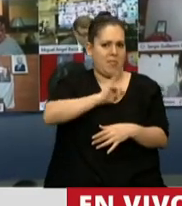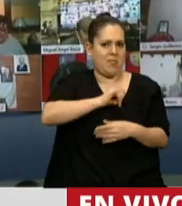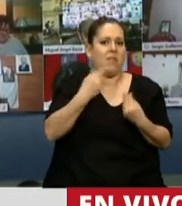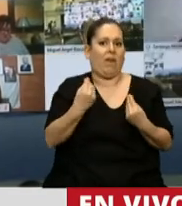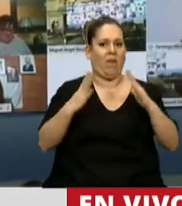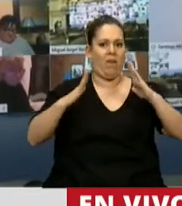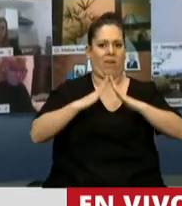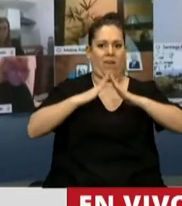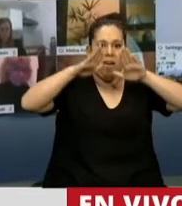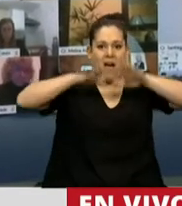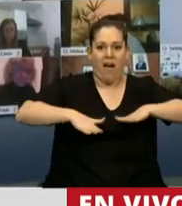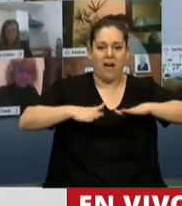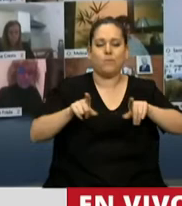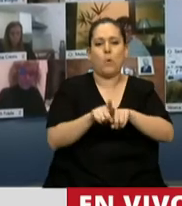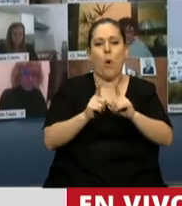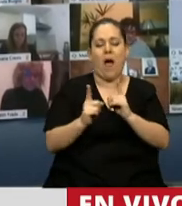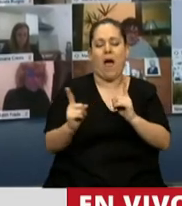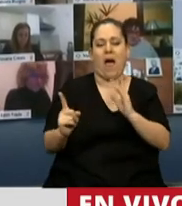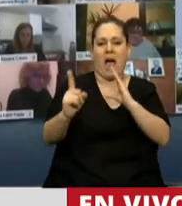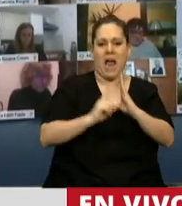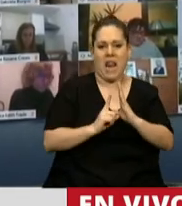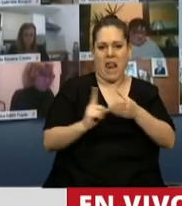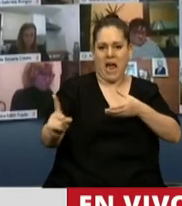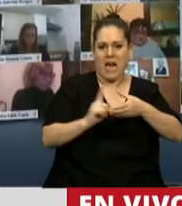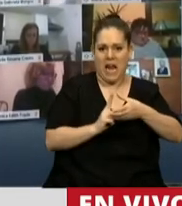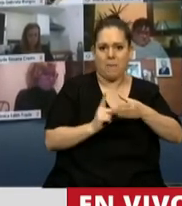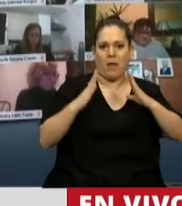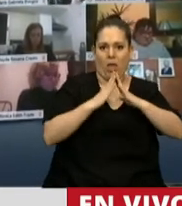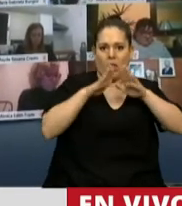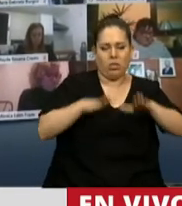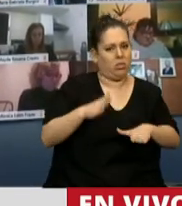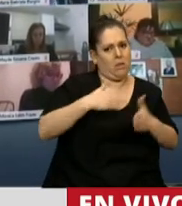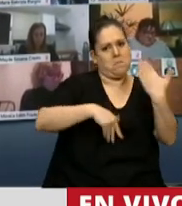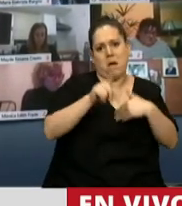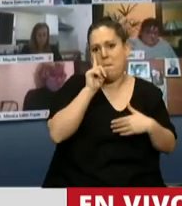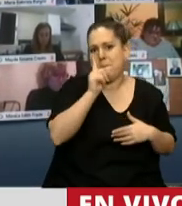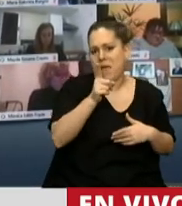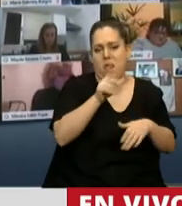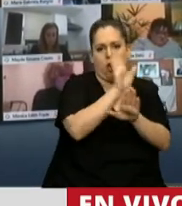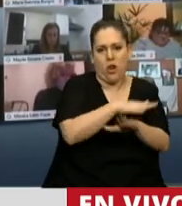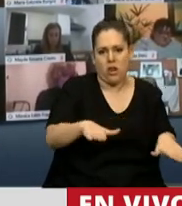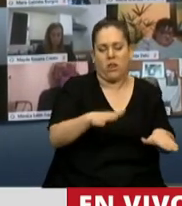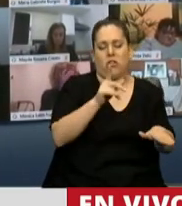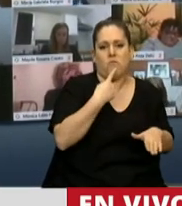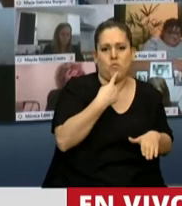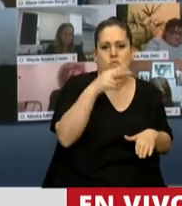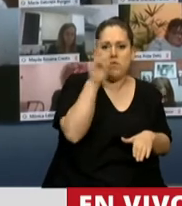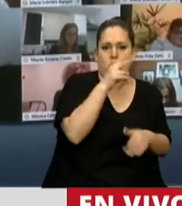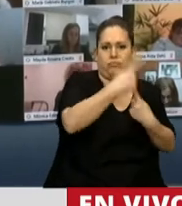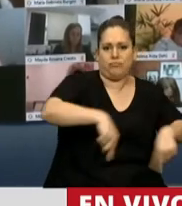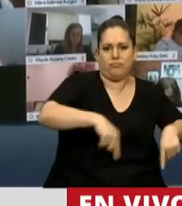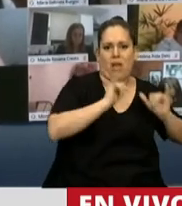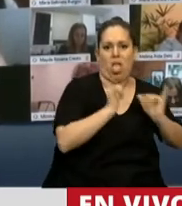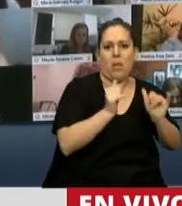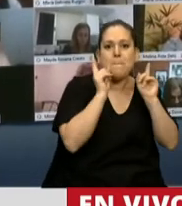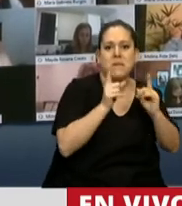aislamiento es propenso a incrementar el riesgo de los delitos contra las niñas y niños y adolescentes en sus